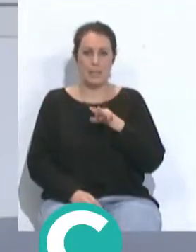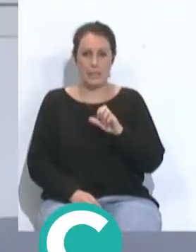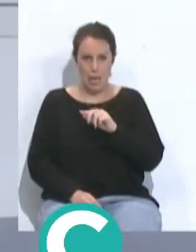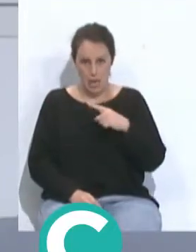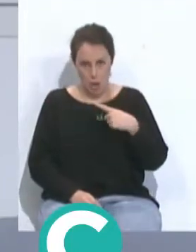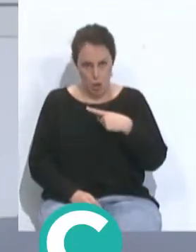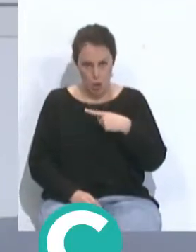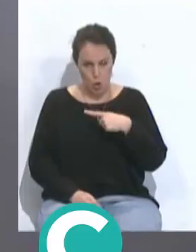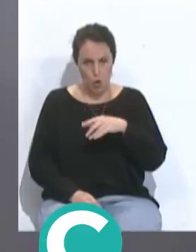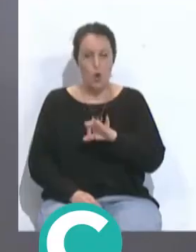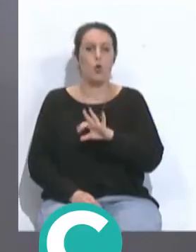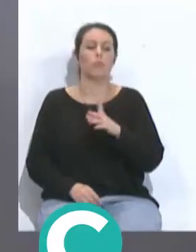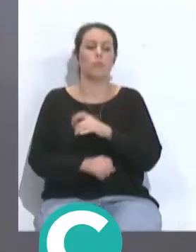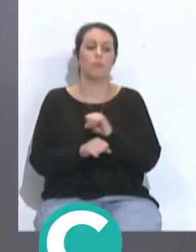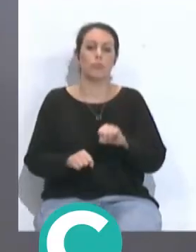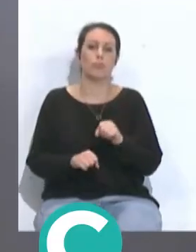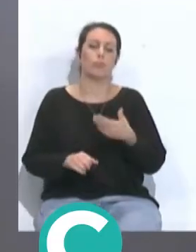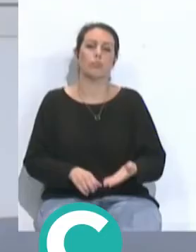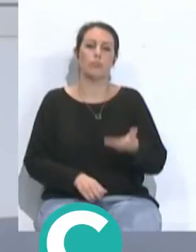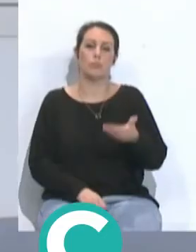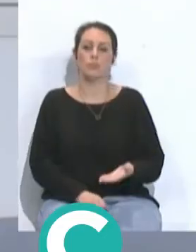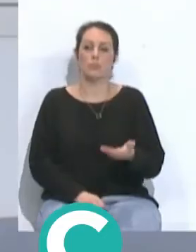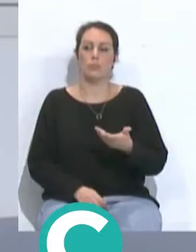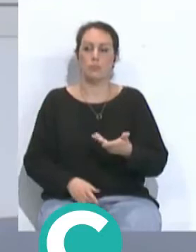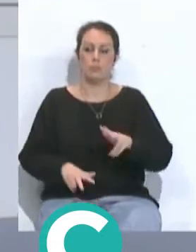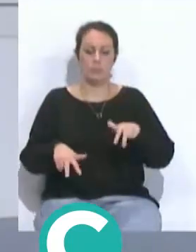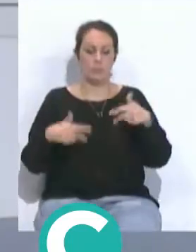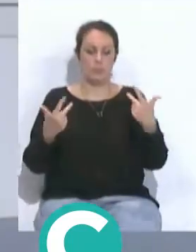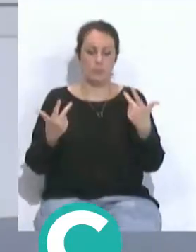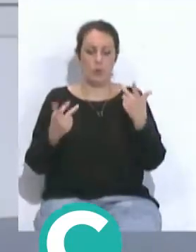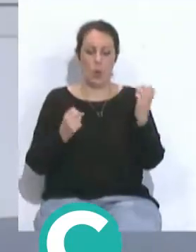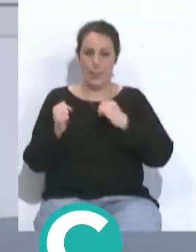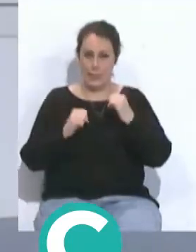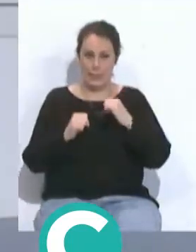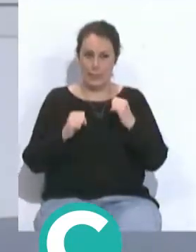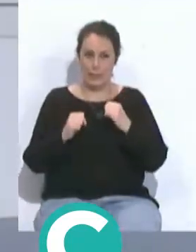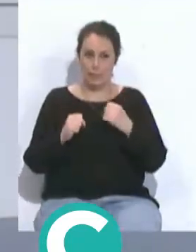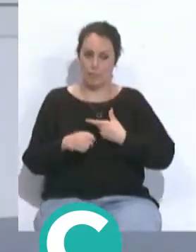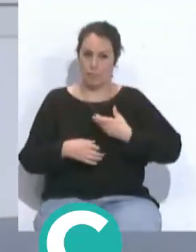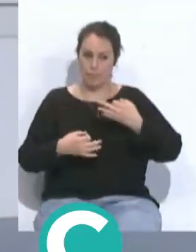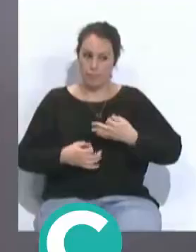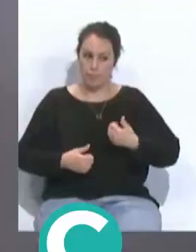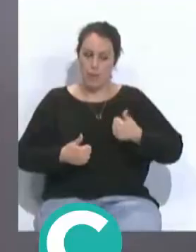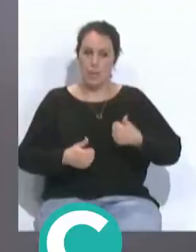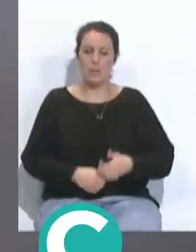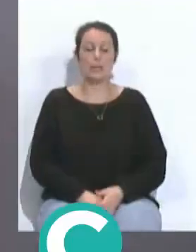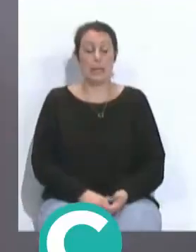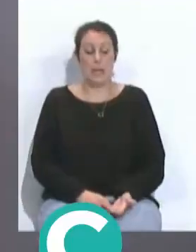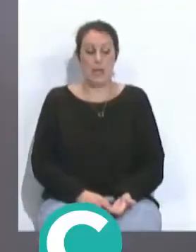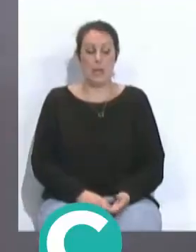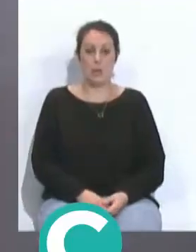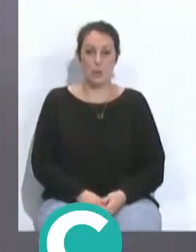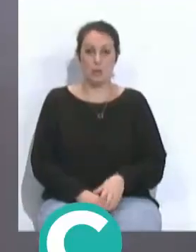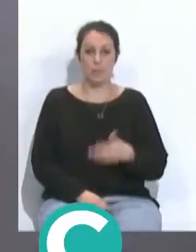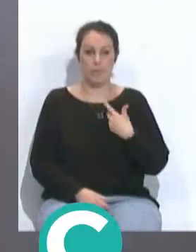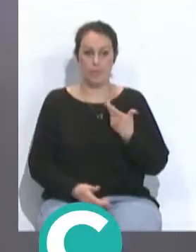con una madurez importante que te permite competir con más garantías si cabe Claro hombre es que